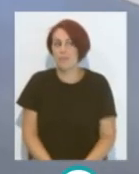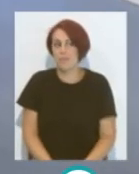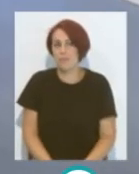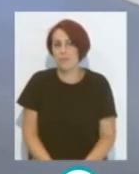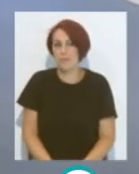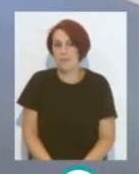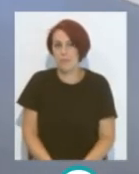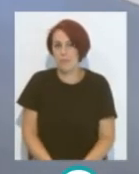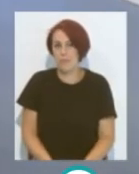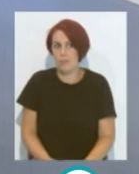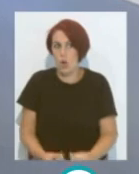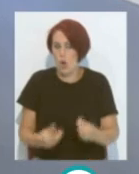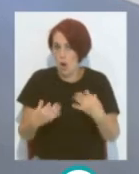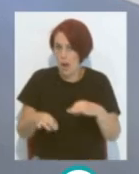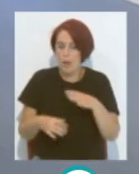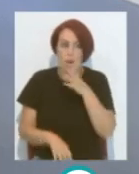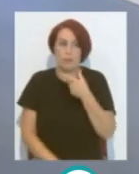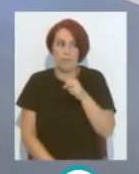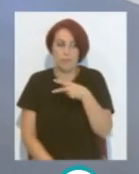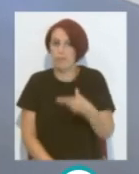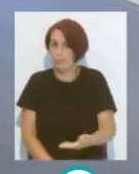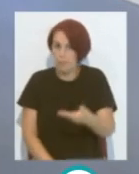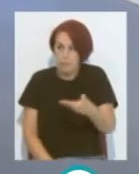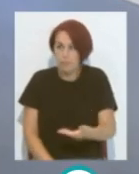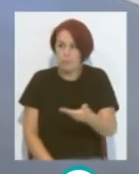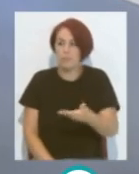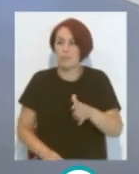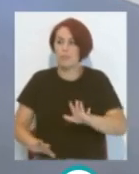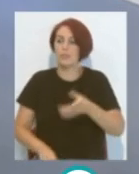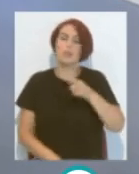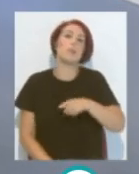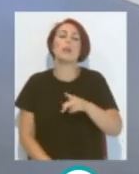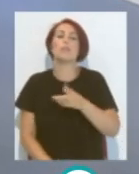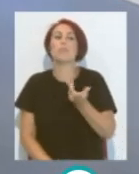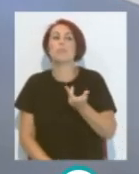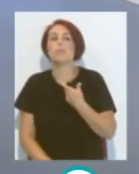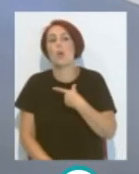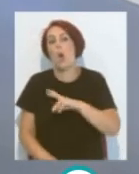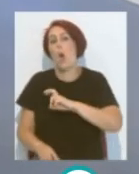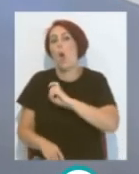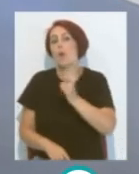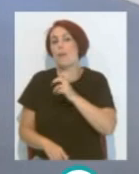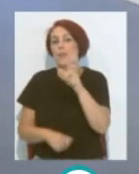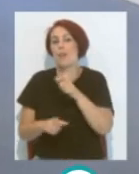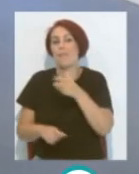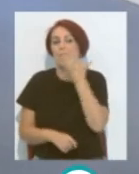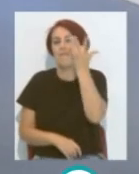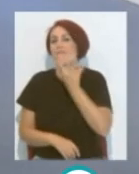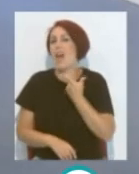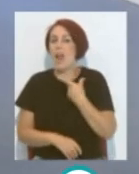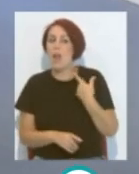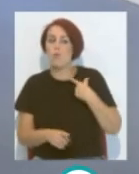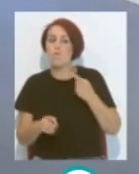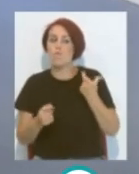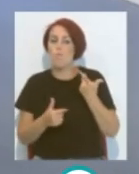los resultados yo creo que son importantísimos Pero también hay otros que priman el espectáculo Porque se entendía